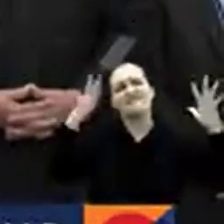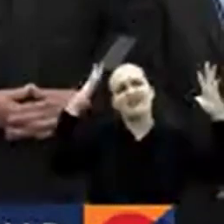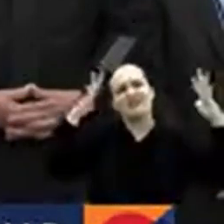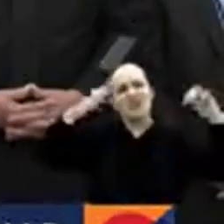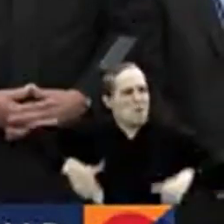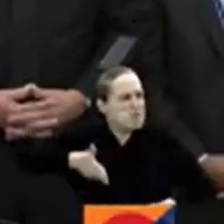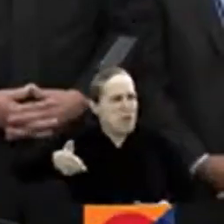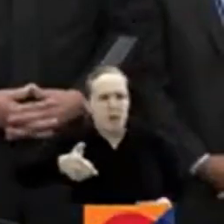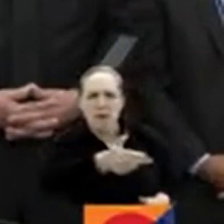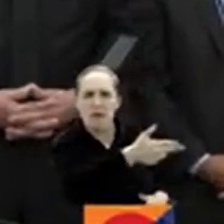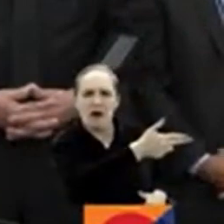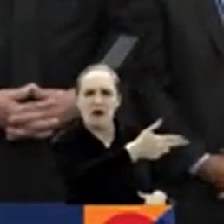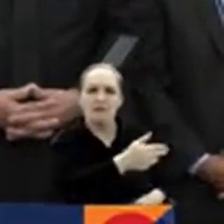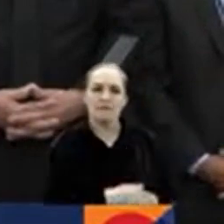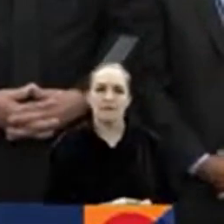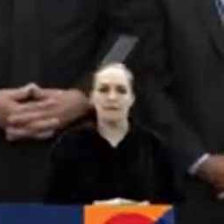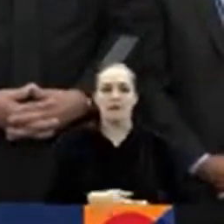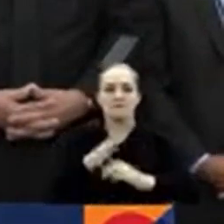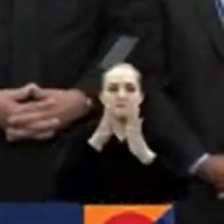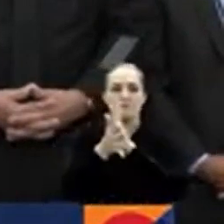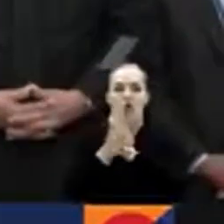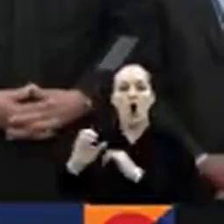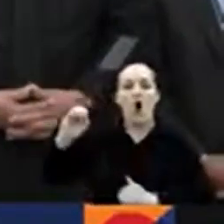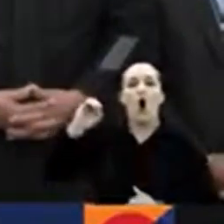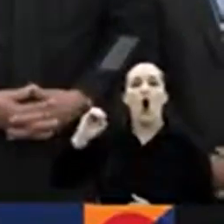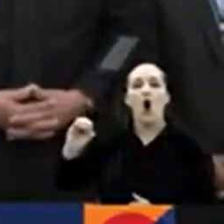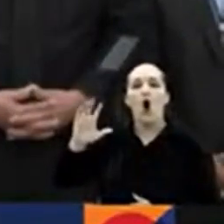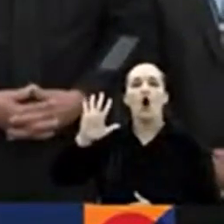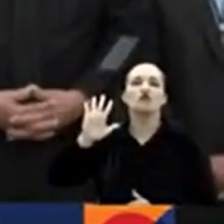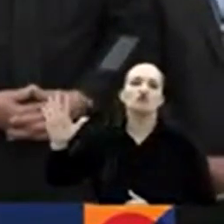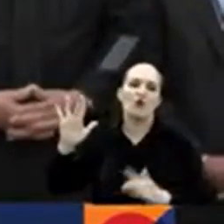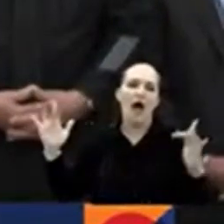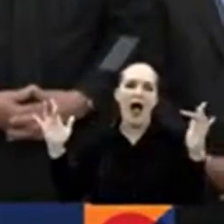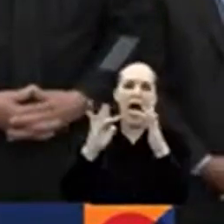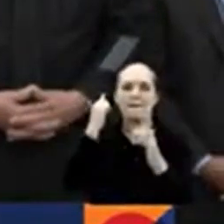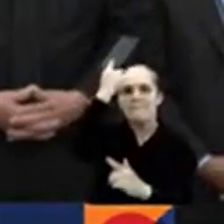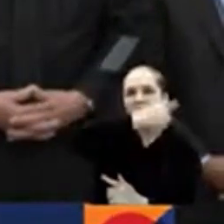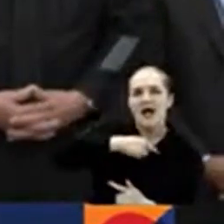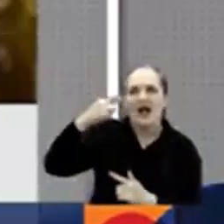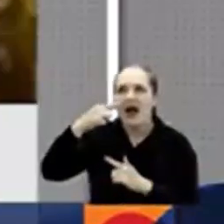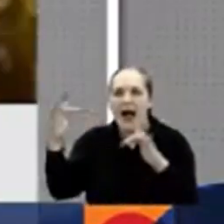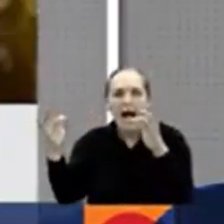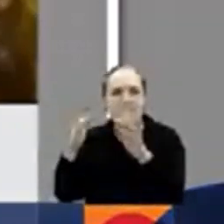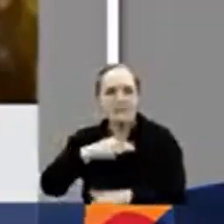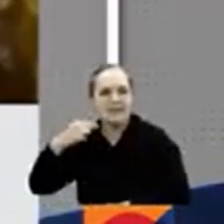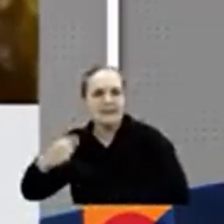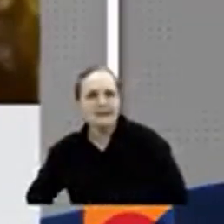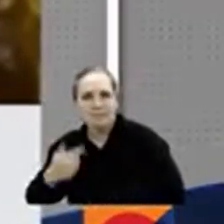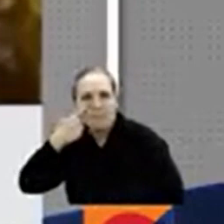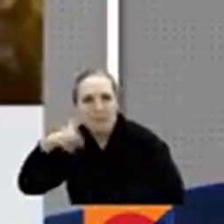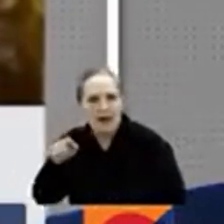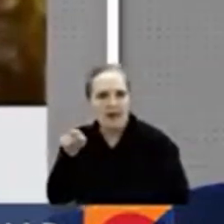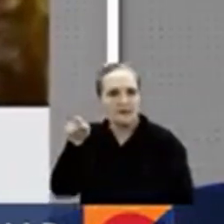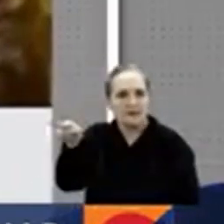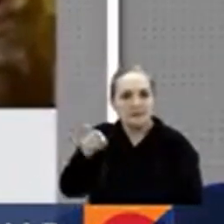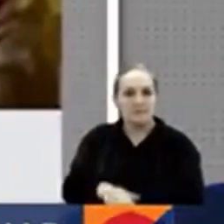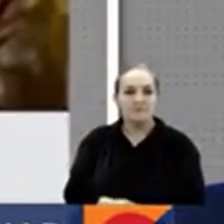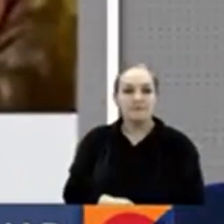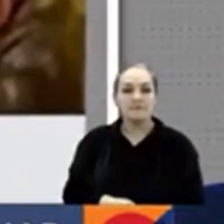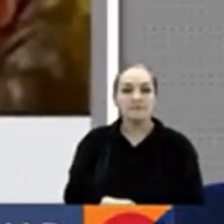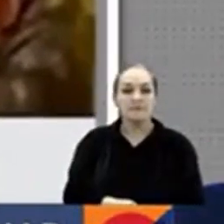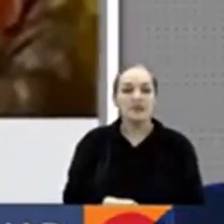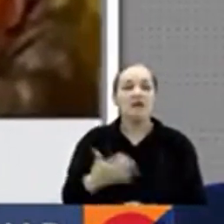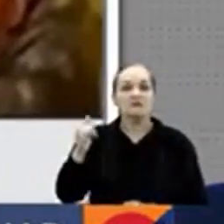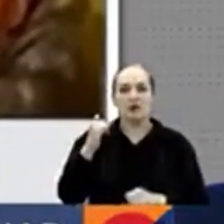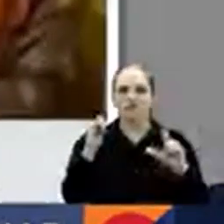Nuestra descripción muy preliminar es la de un hombre asiático, justo en la escena aquí en Monterrey Park. Bajo esa descripción fue que la